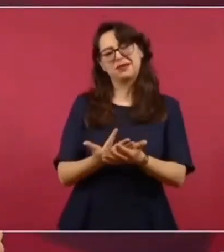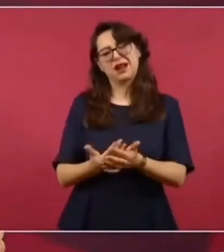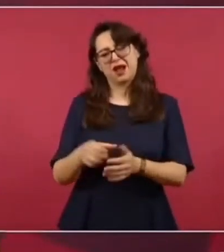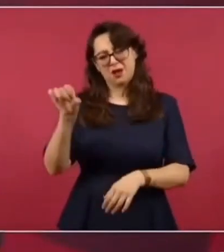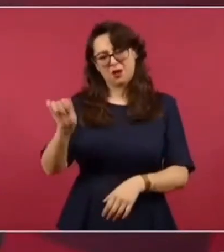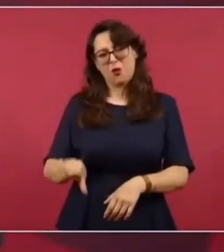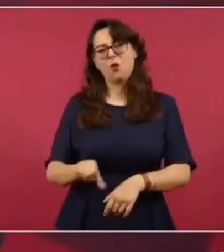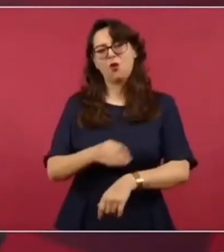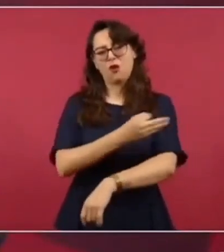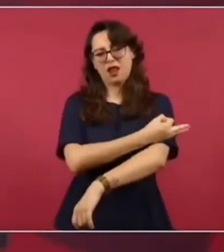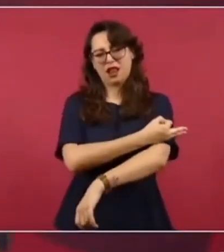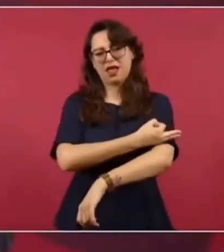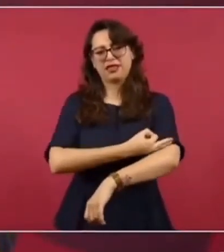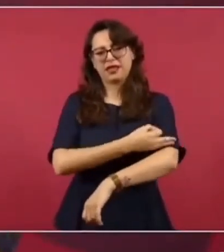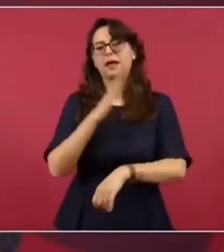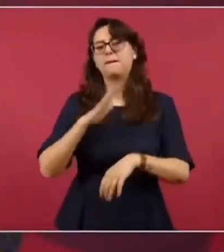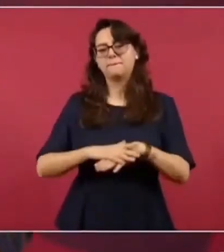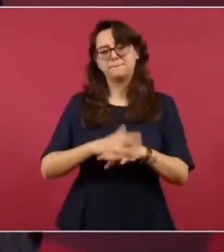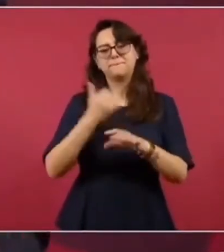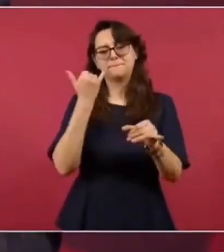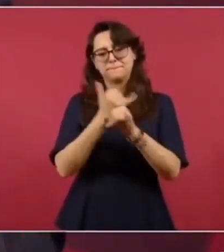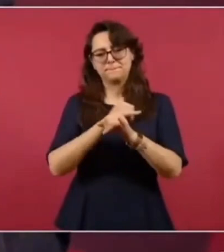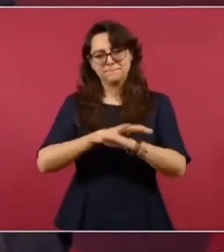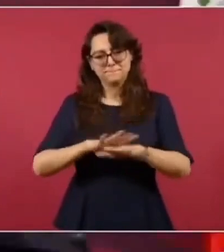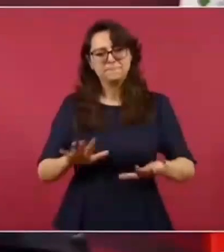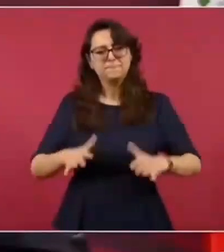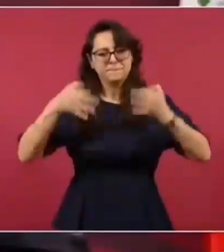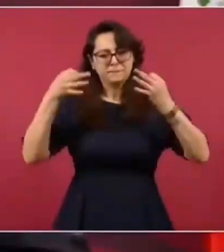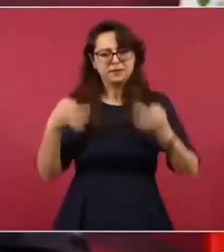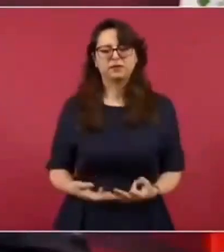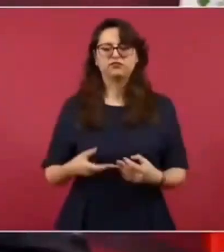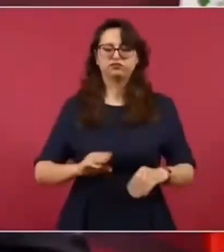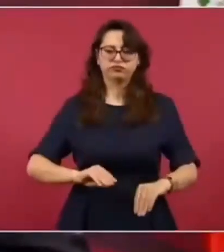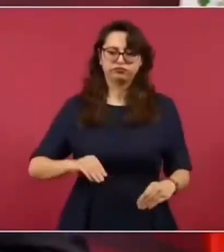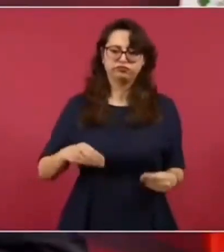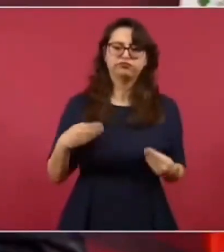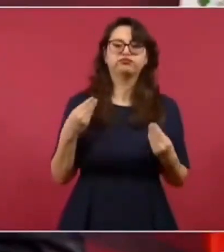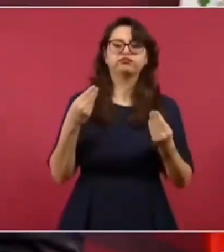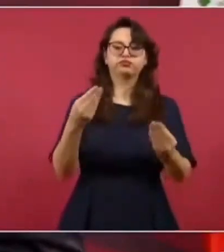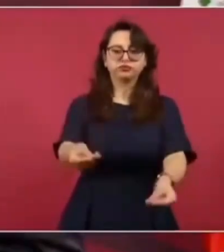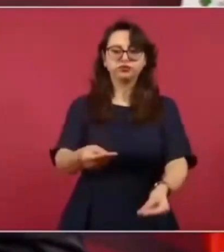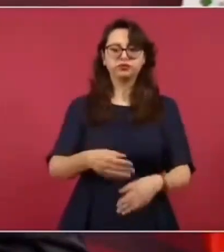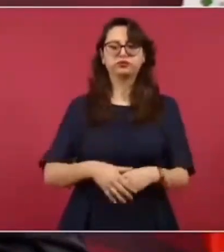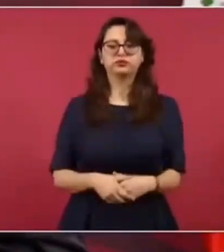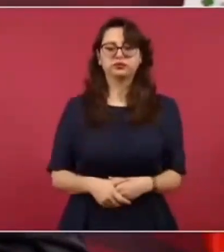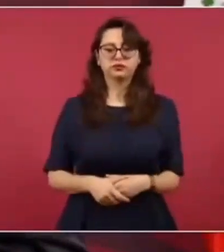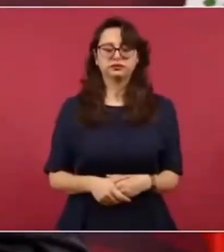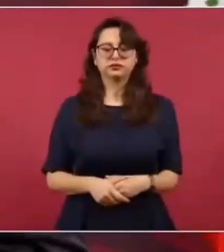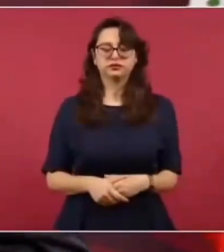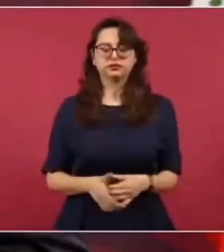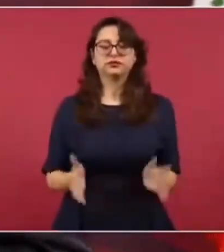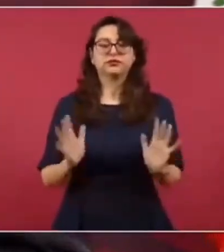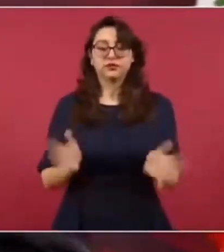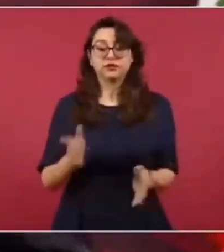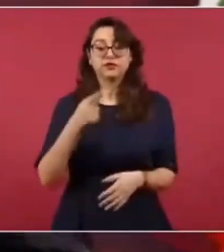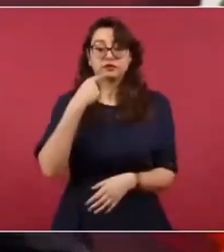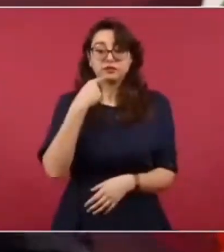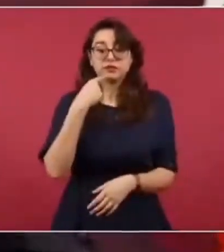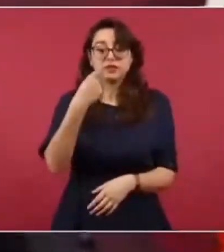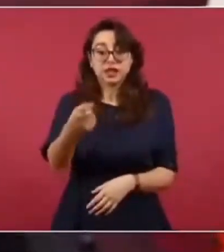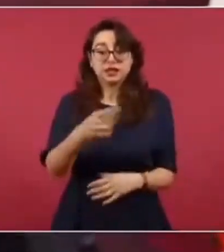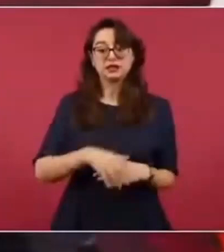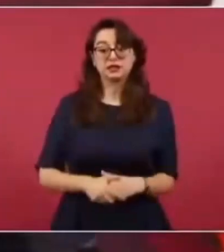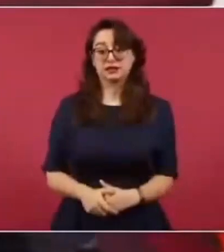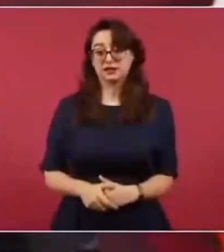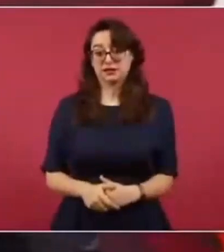toda la información, hoy se les va a entregar, se va a hacer una rueda de prensa, eso es lo que les estoy